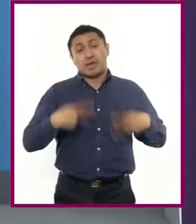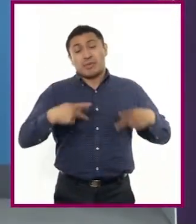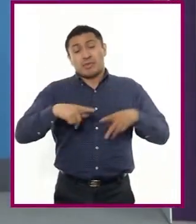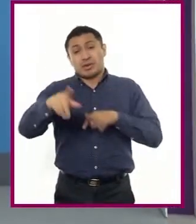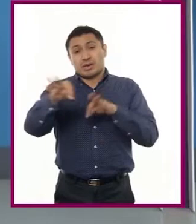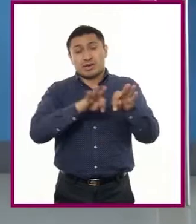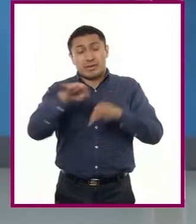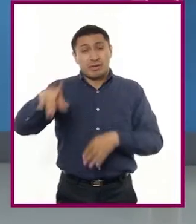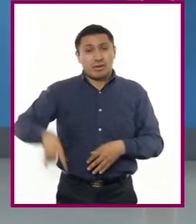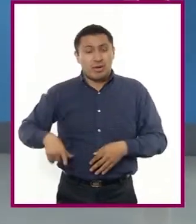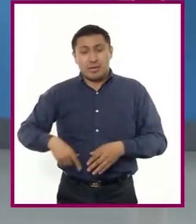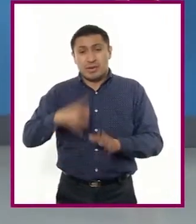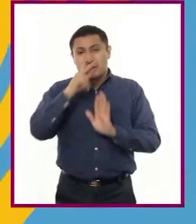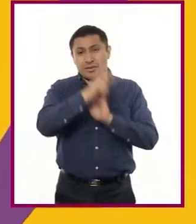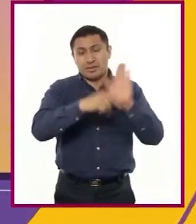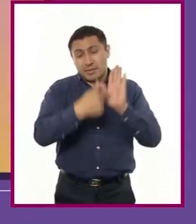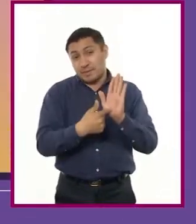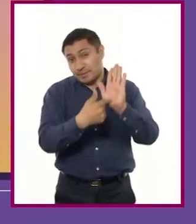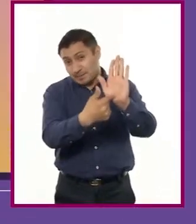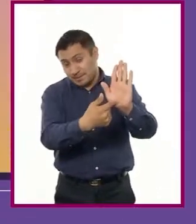escuchar el siguiente video.